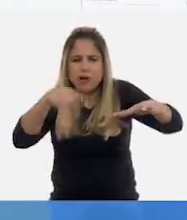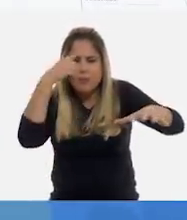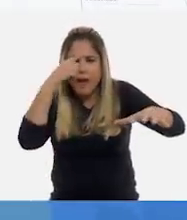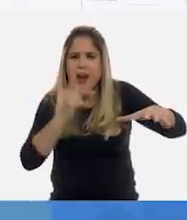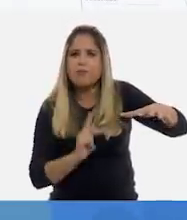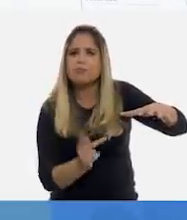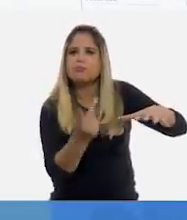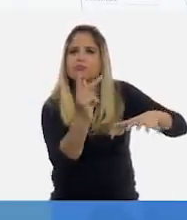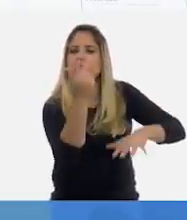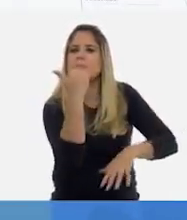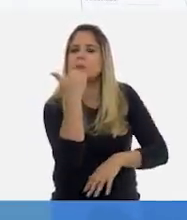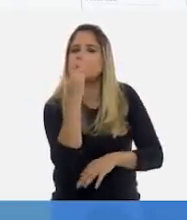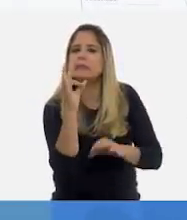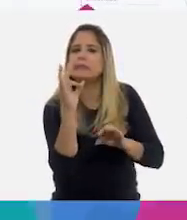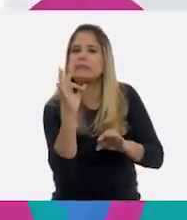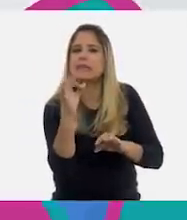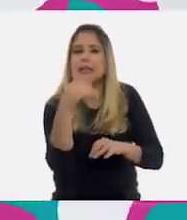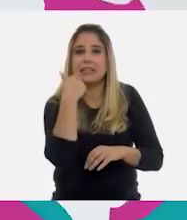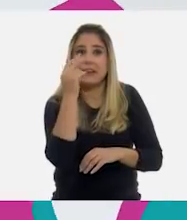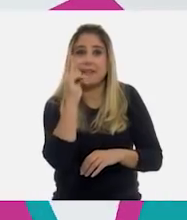Vamos a verlo, maestra. Perfecto.